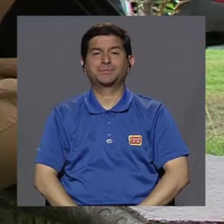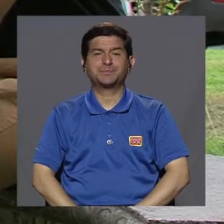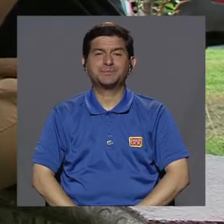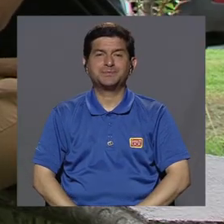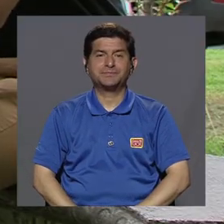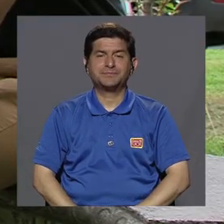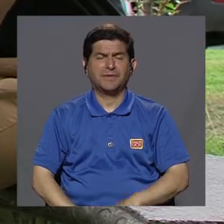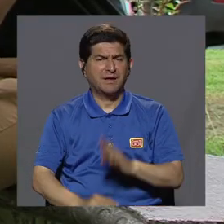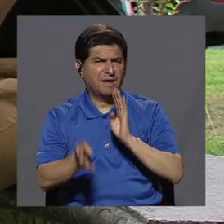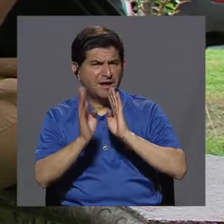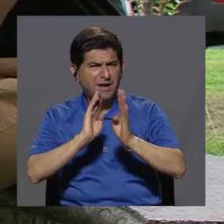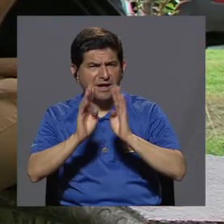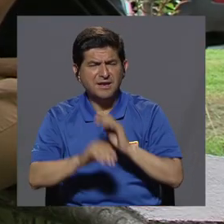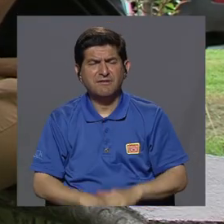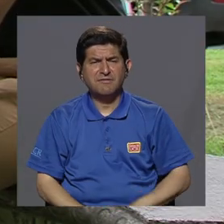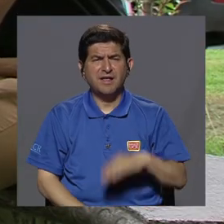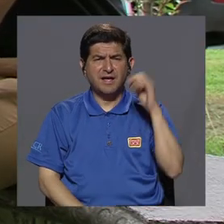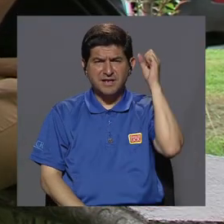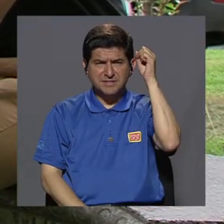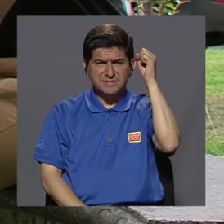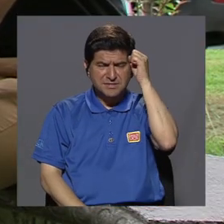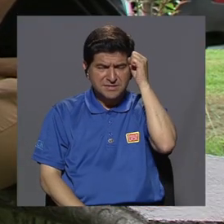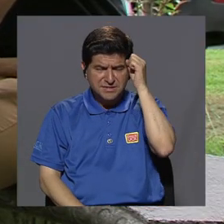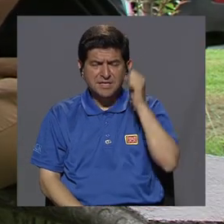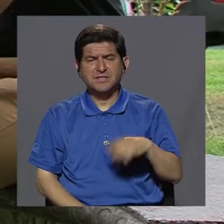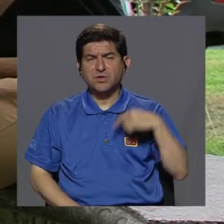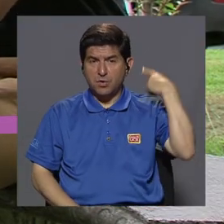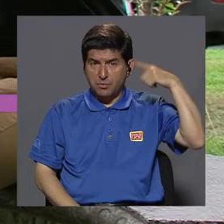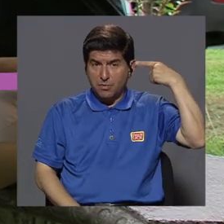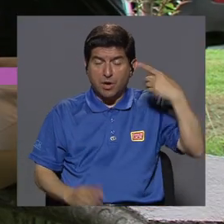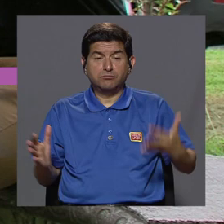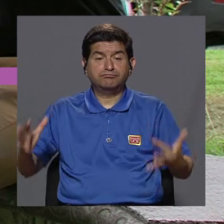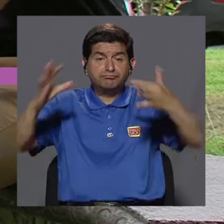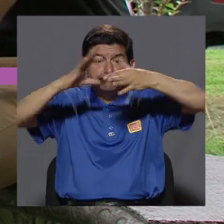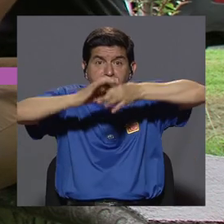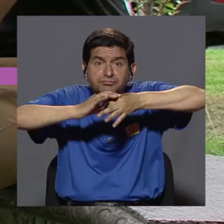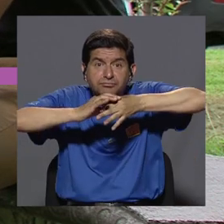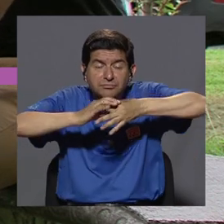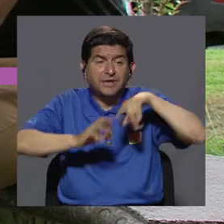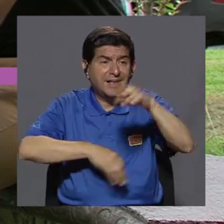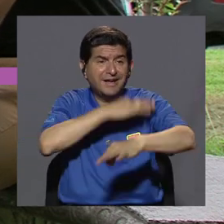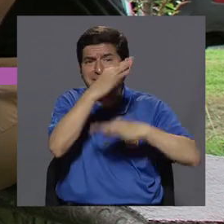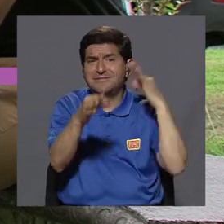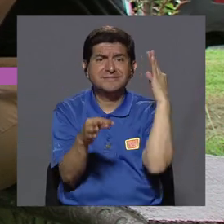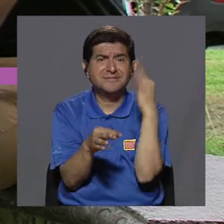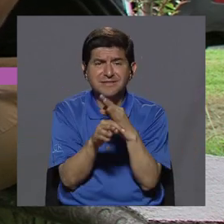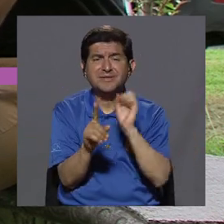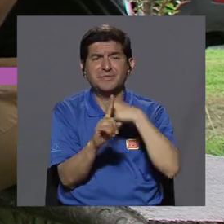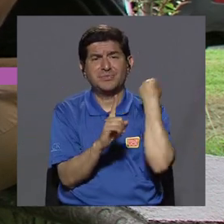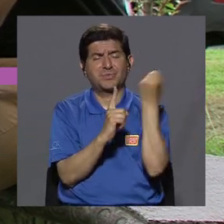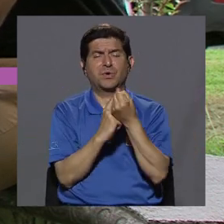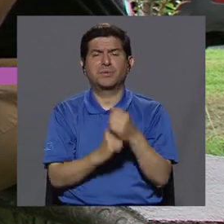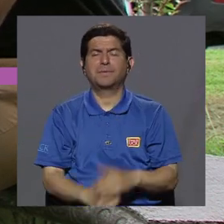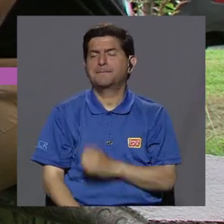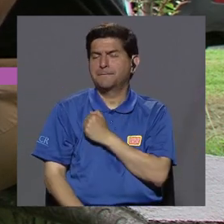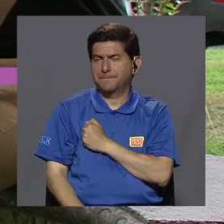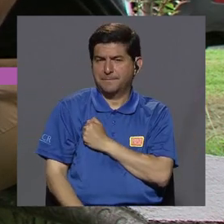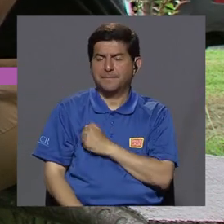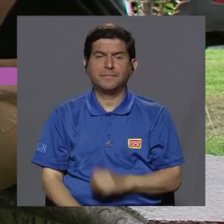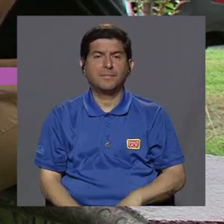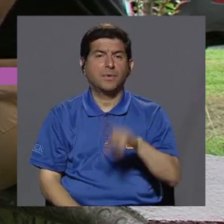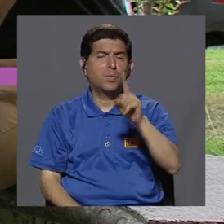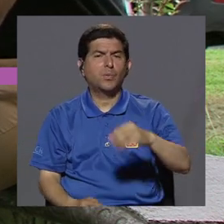Entonces, cuando hablamos de síndromes demenciales, va relacionado a ese tipo de síndromes. Una de las, perdón, de las